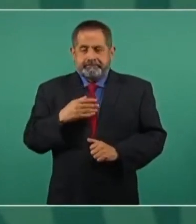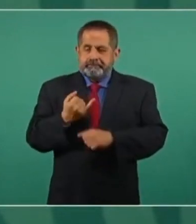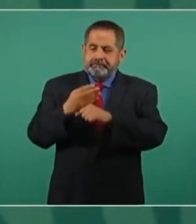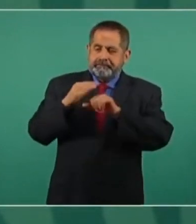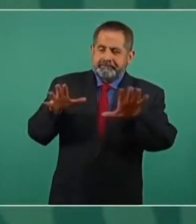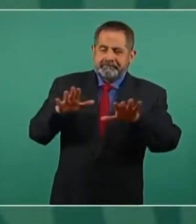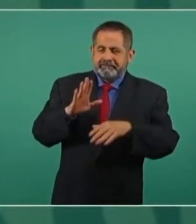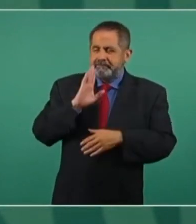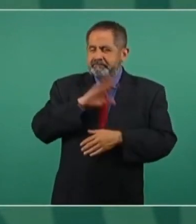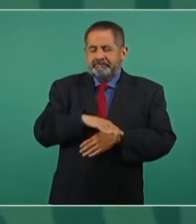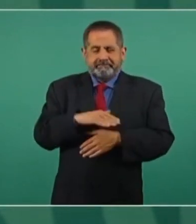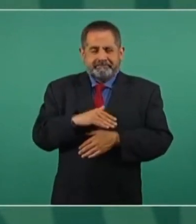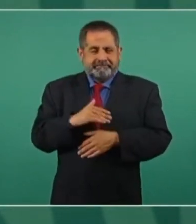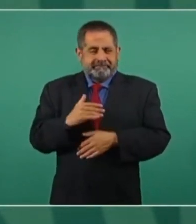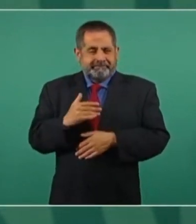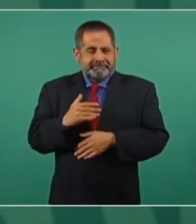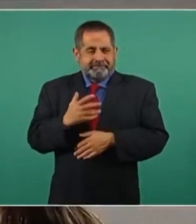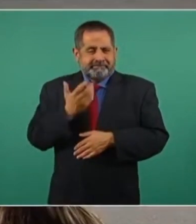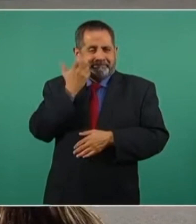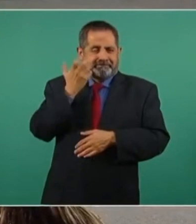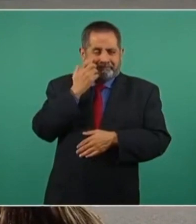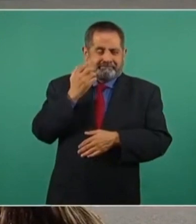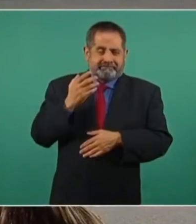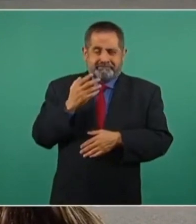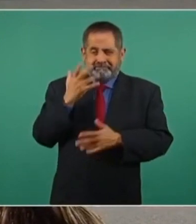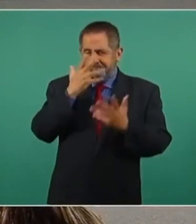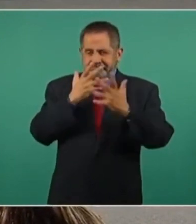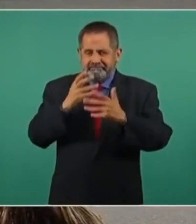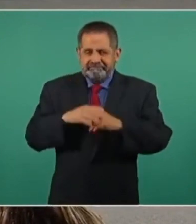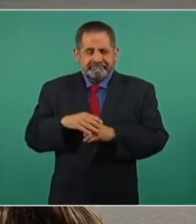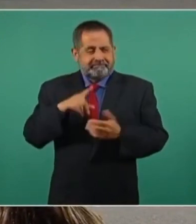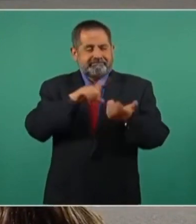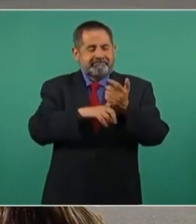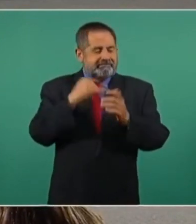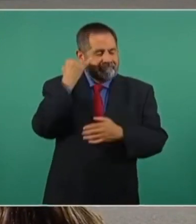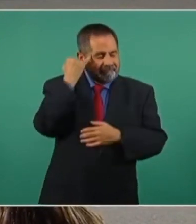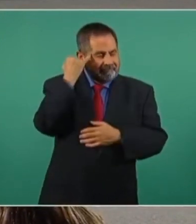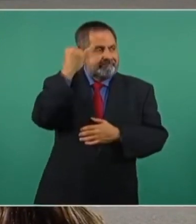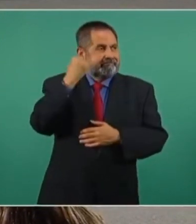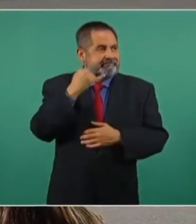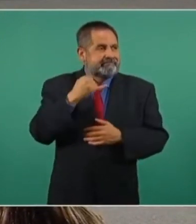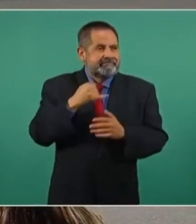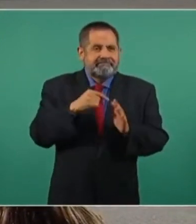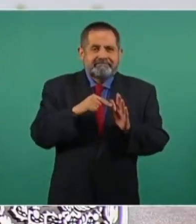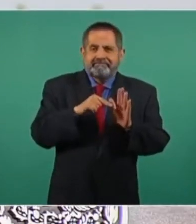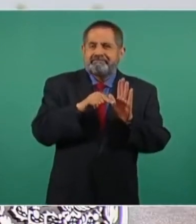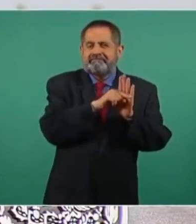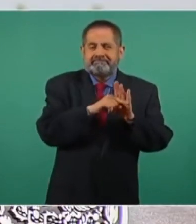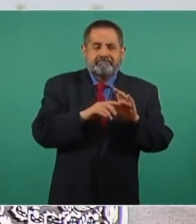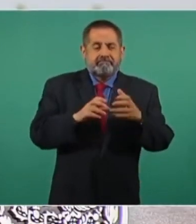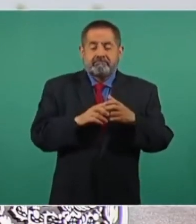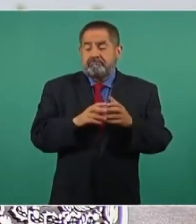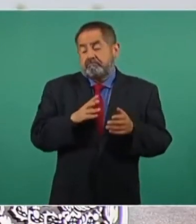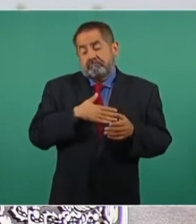un prejuicio de clase